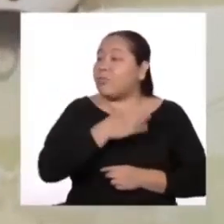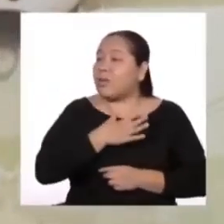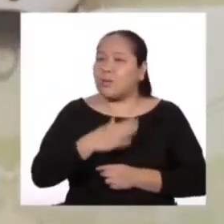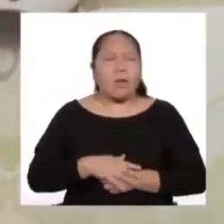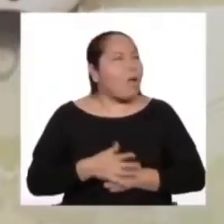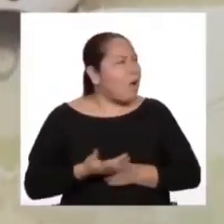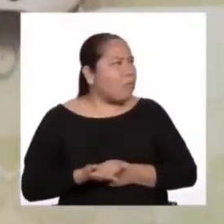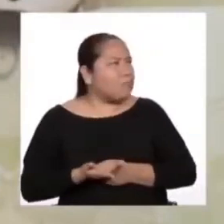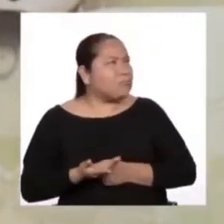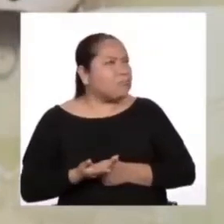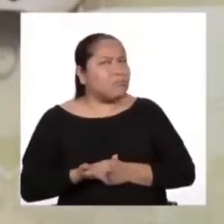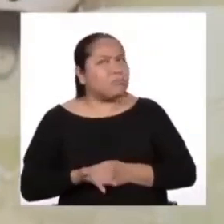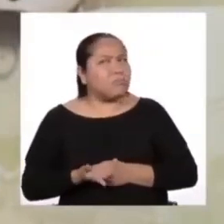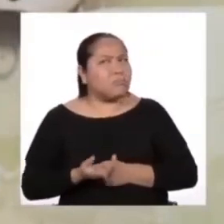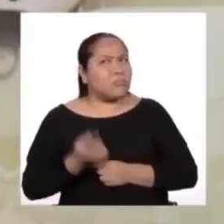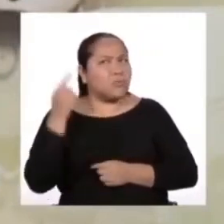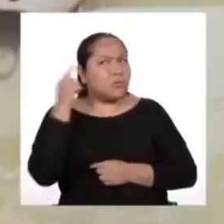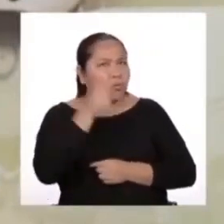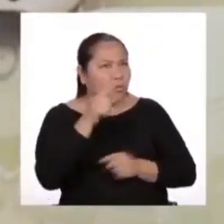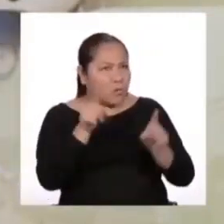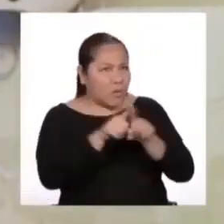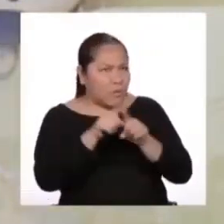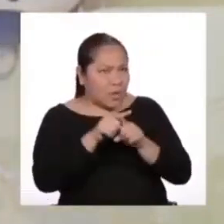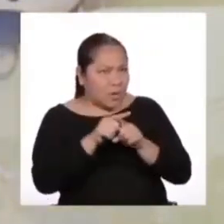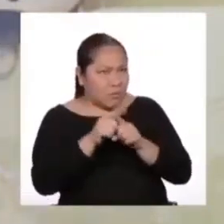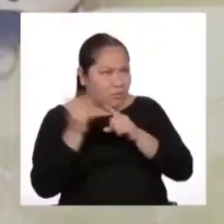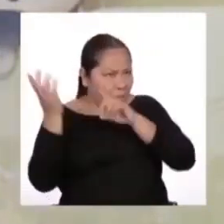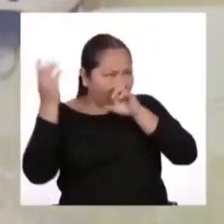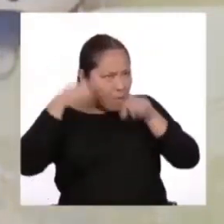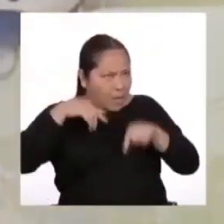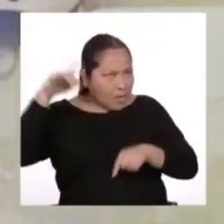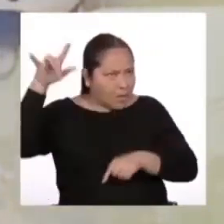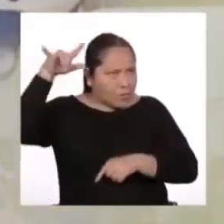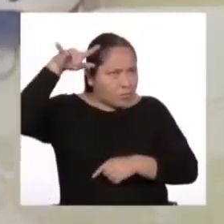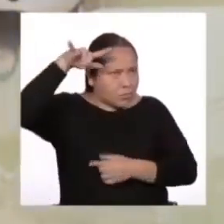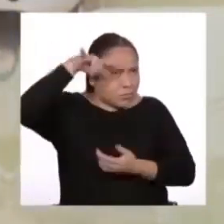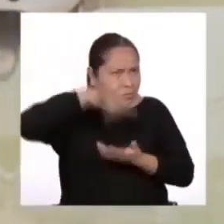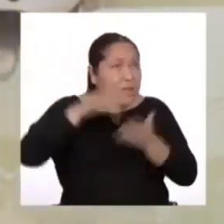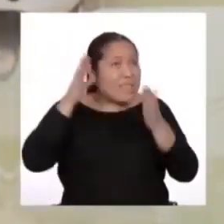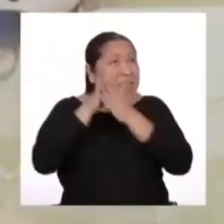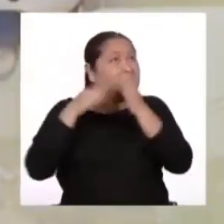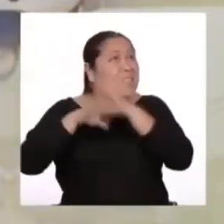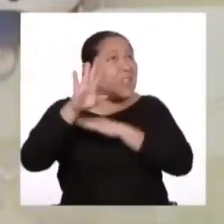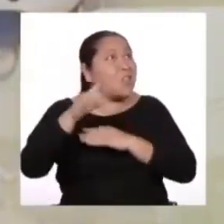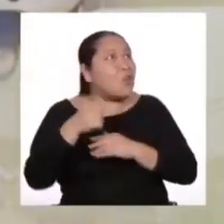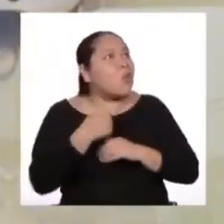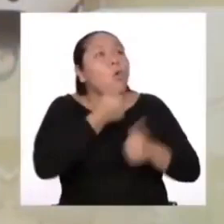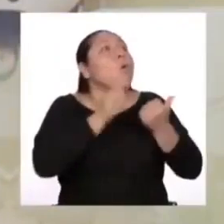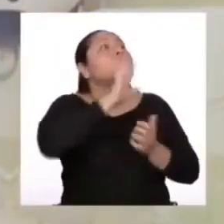Entonces, ¿tú también vienes del cielo? ¿De qué planeta eres?